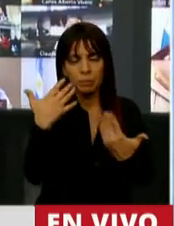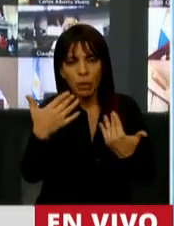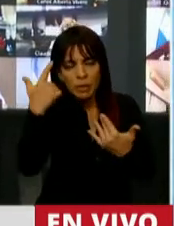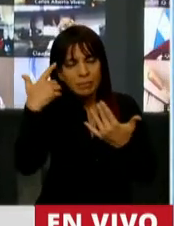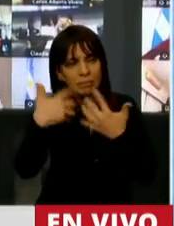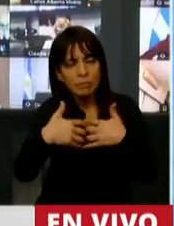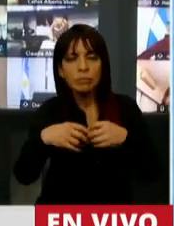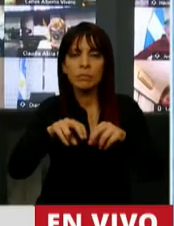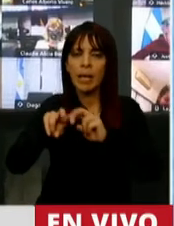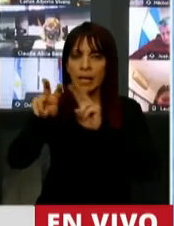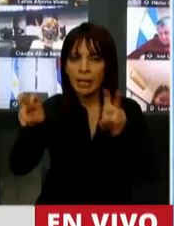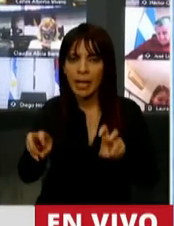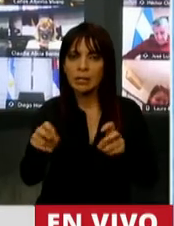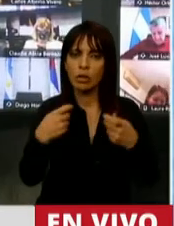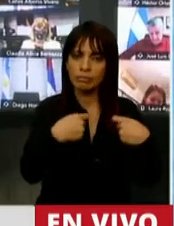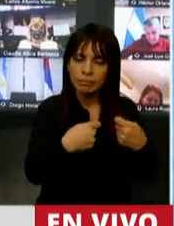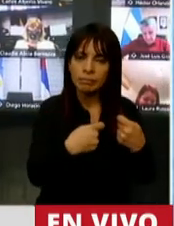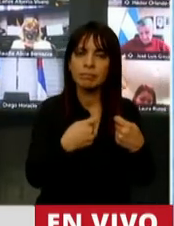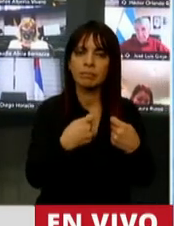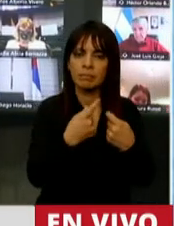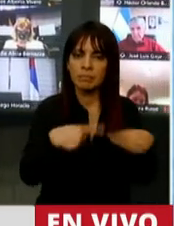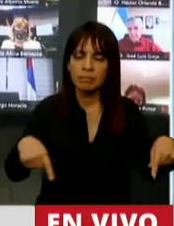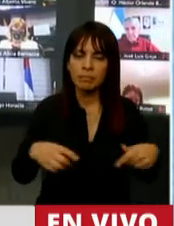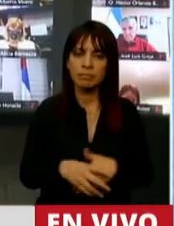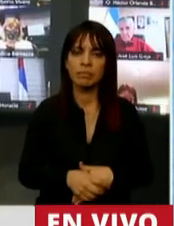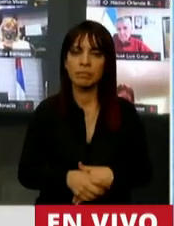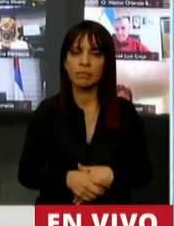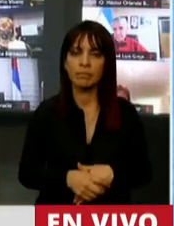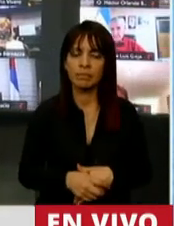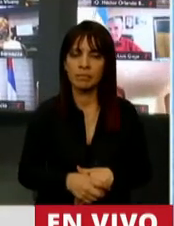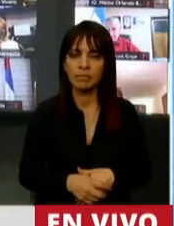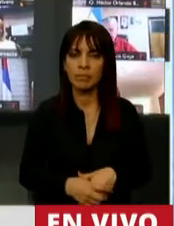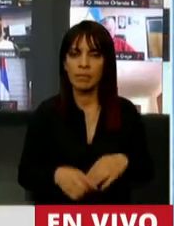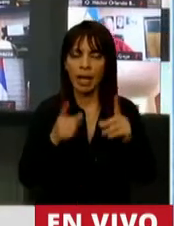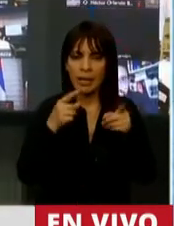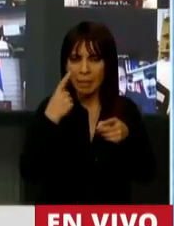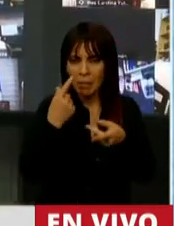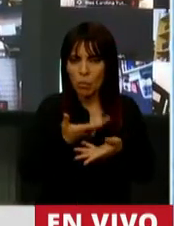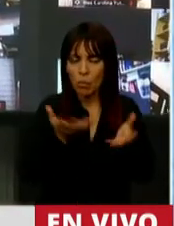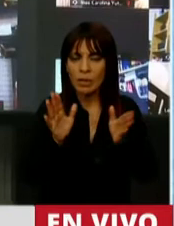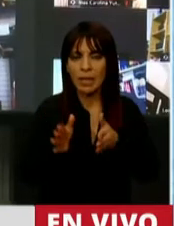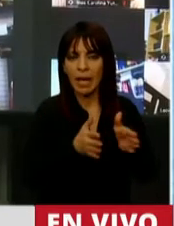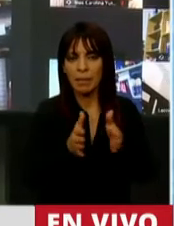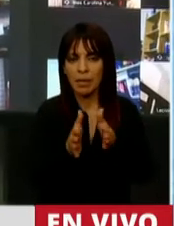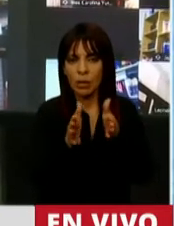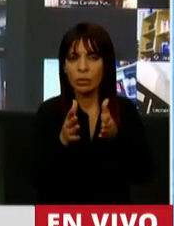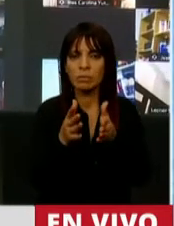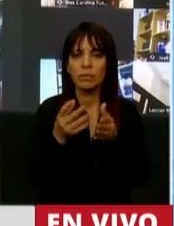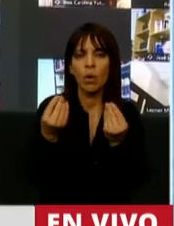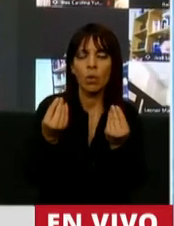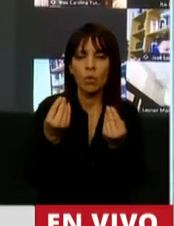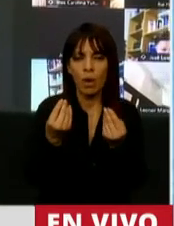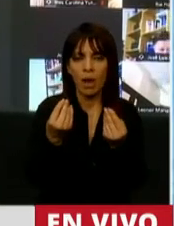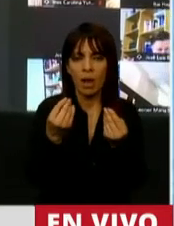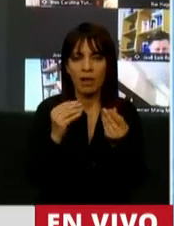ingresos y los egresos públicos. Y además también establece el camino de los indicadores, de los cuales depende el